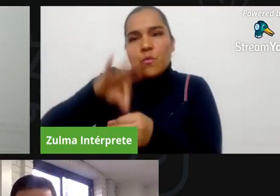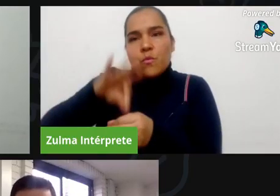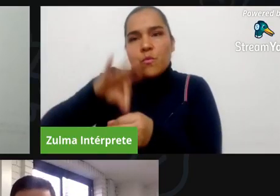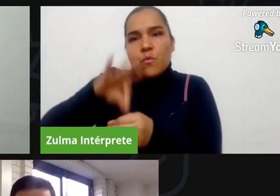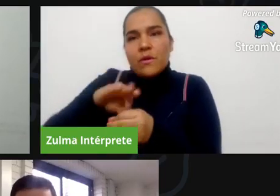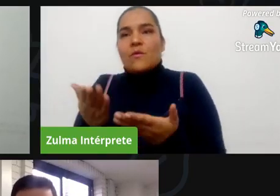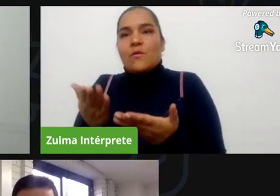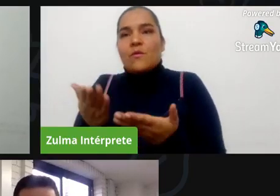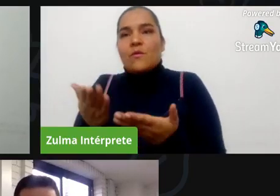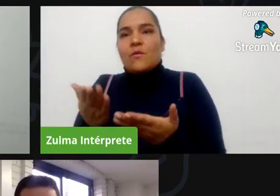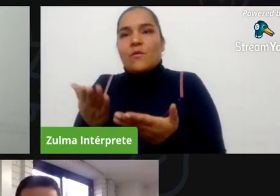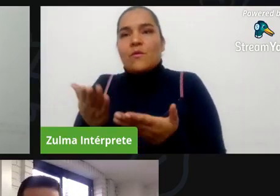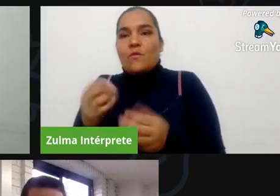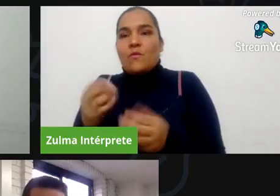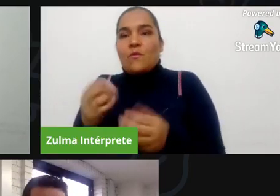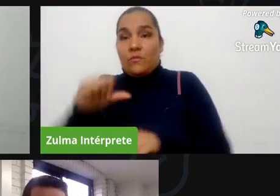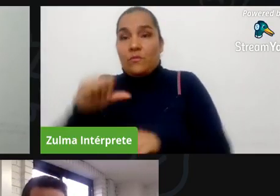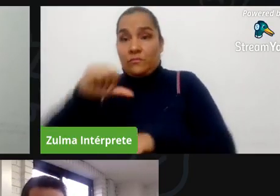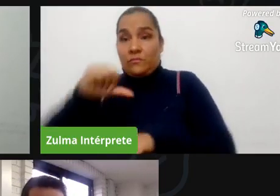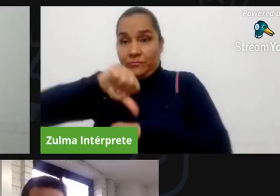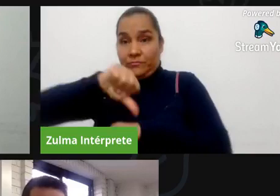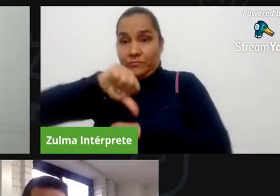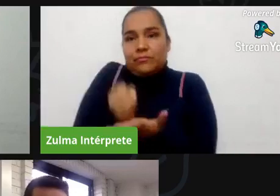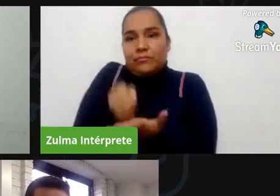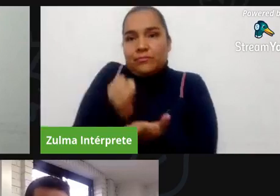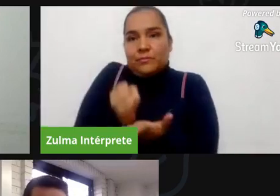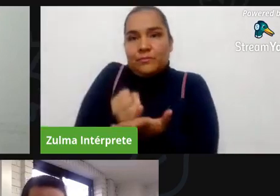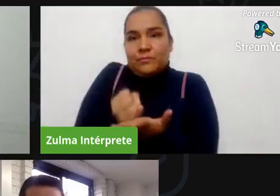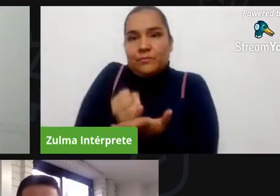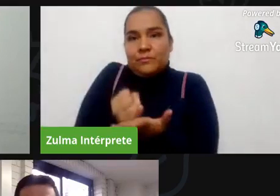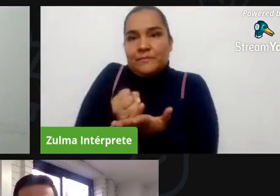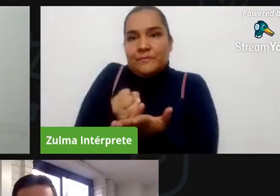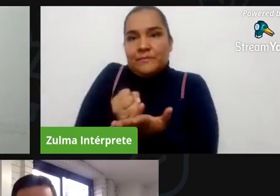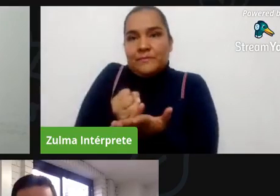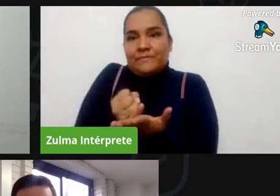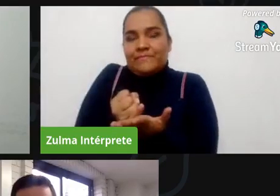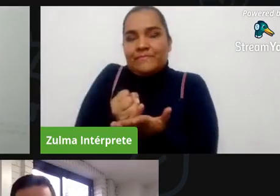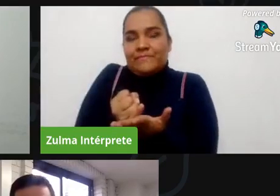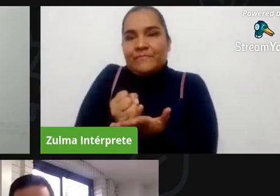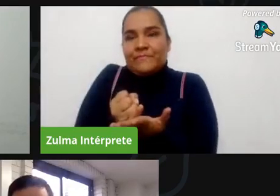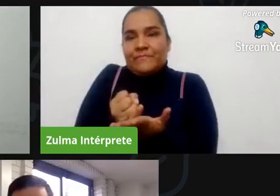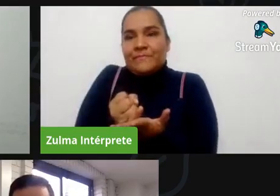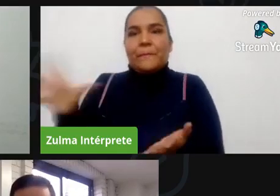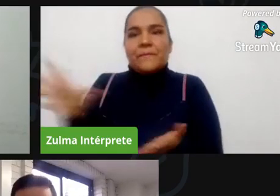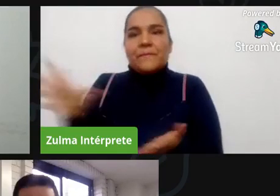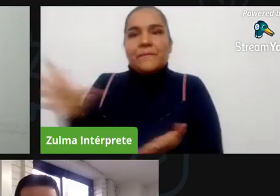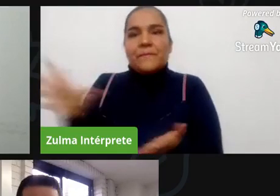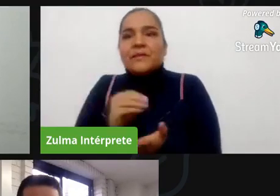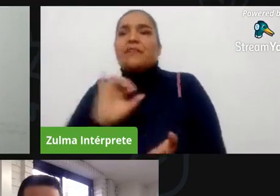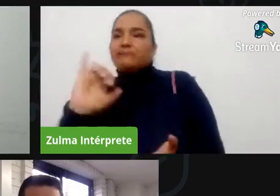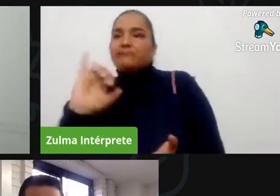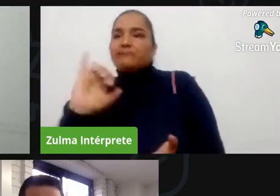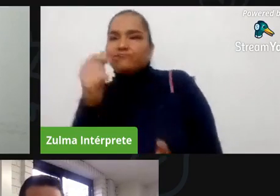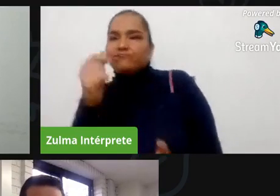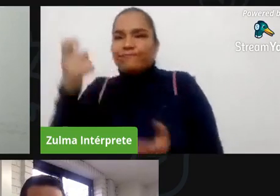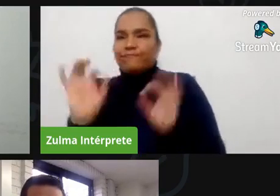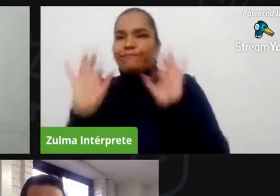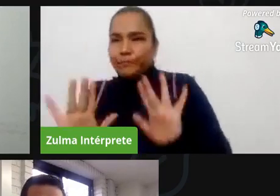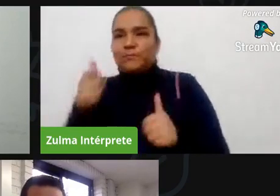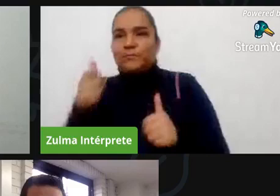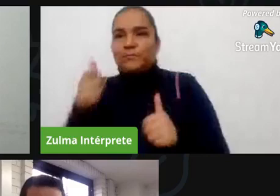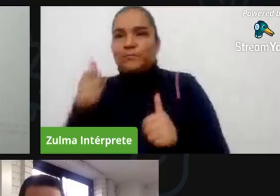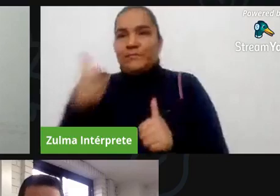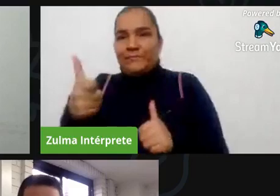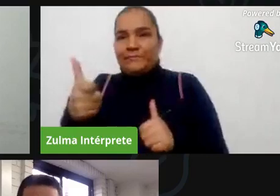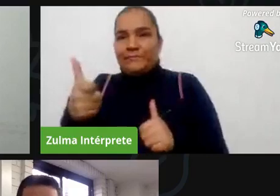importancia quizás es la después de la elección digamos locales en donde escogemos ediles concejales y alcalde es la elección